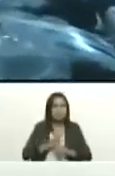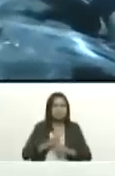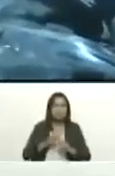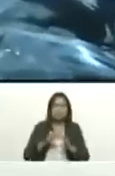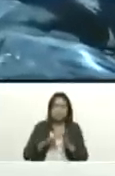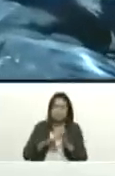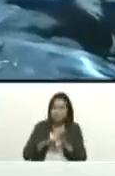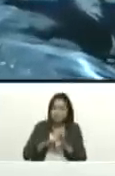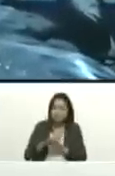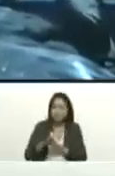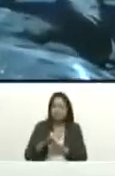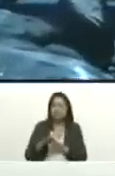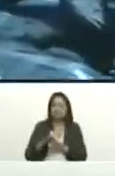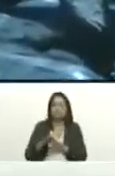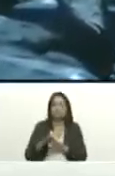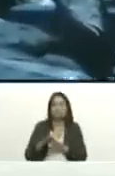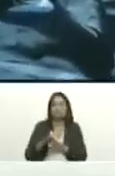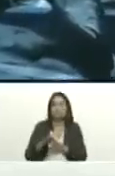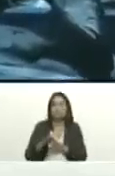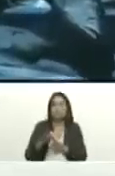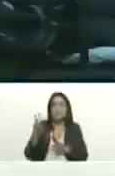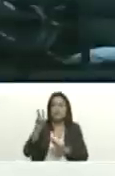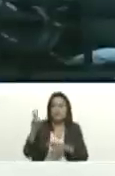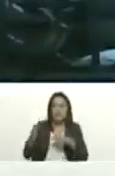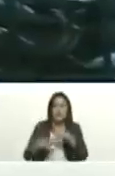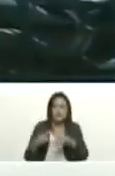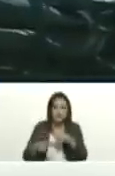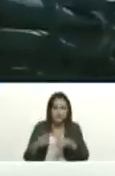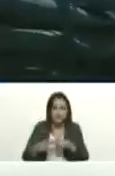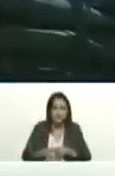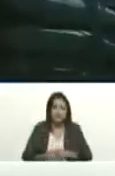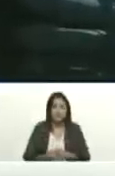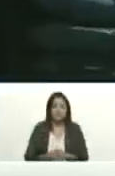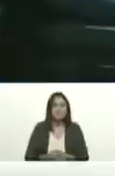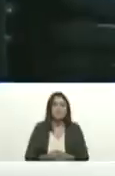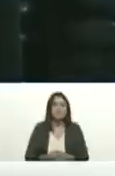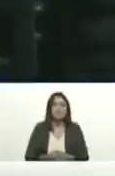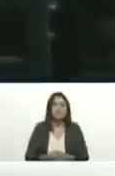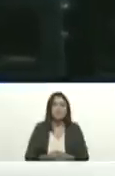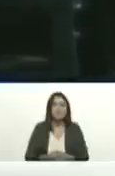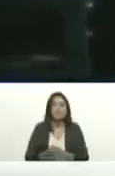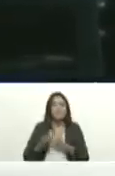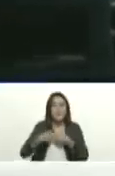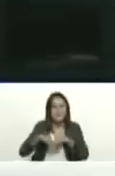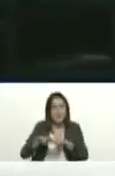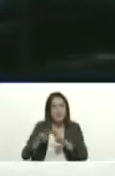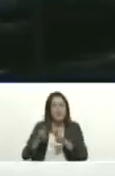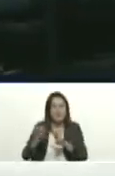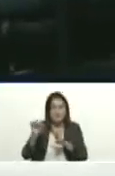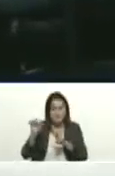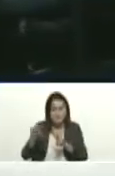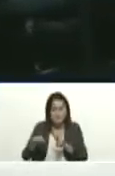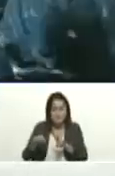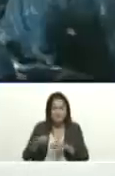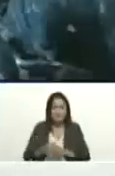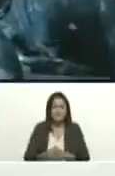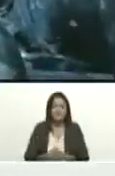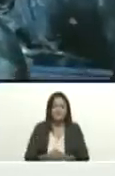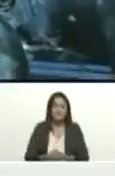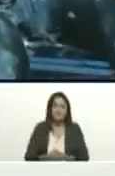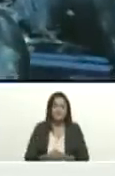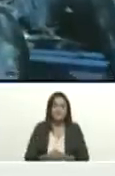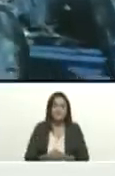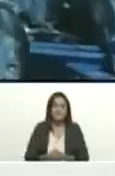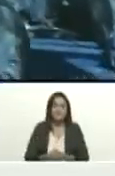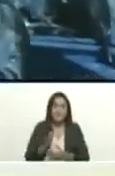de la patria revolucionaria de la patria de valores por el camino de la construcción de la